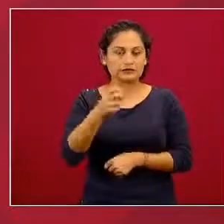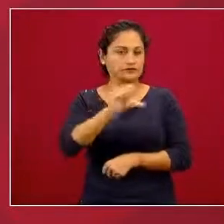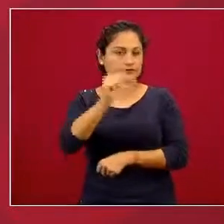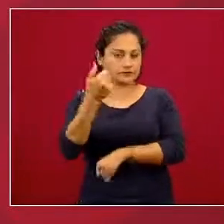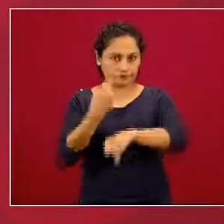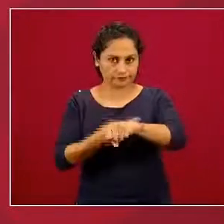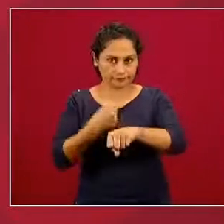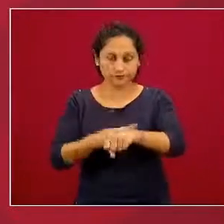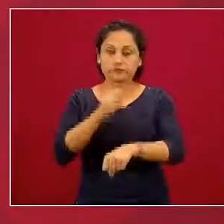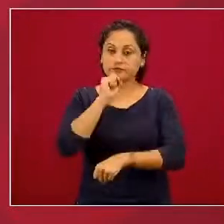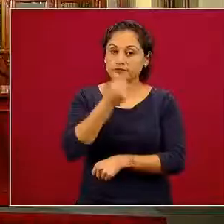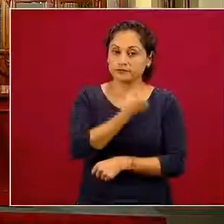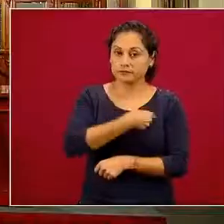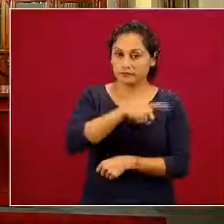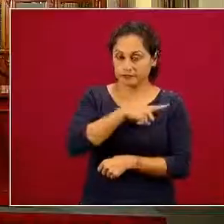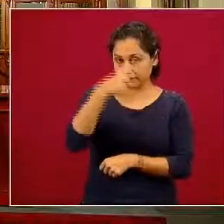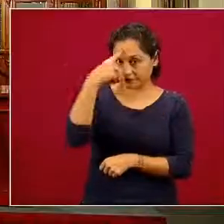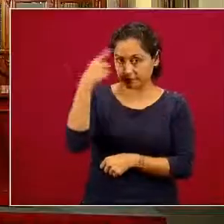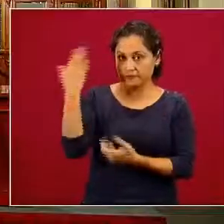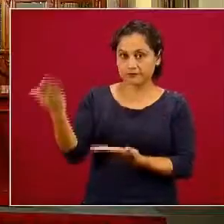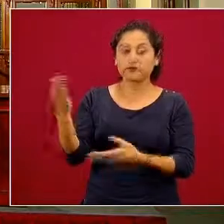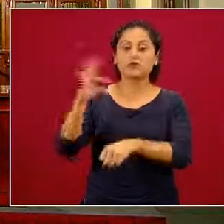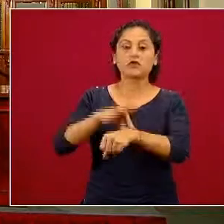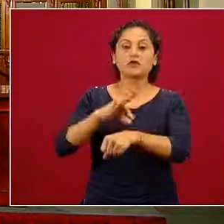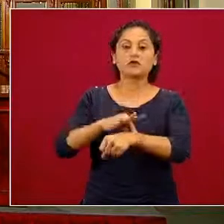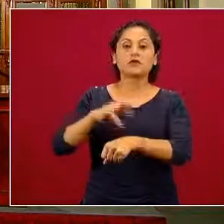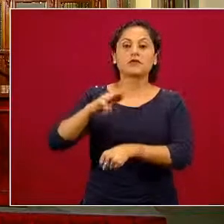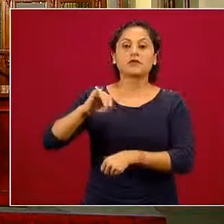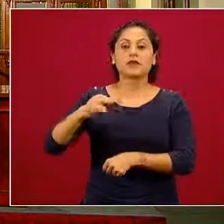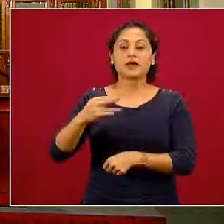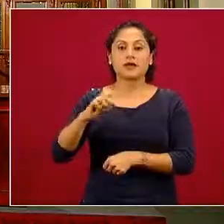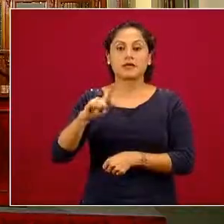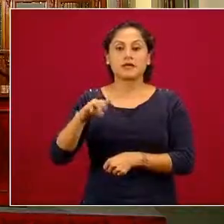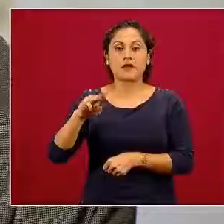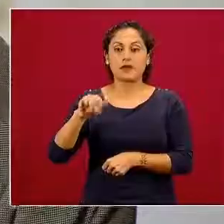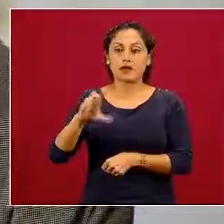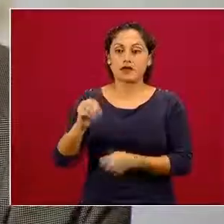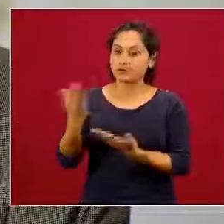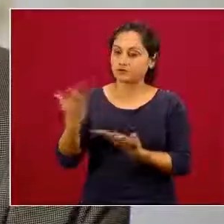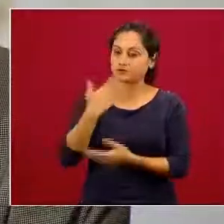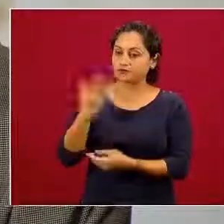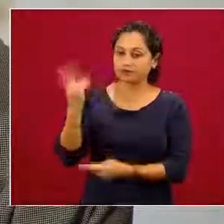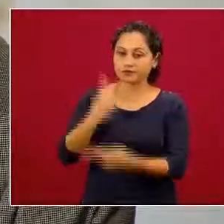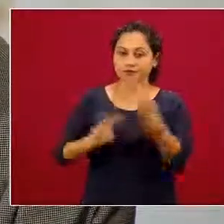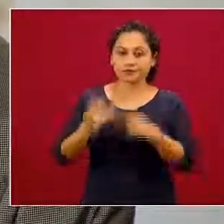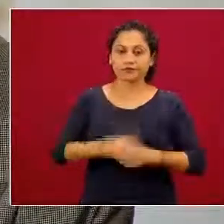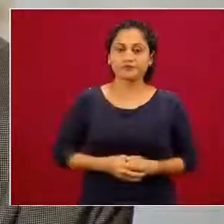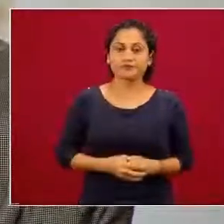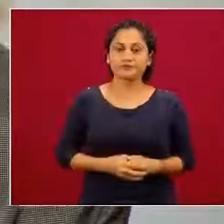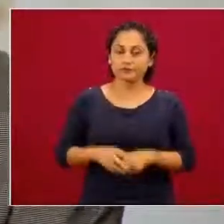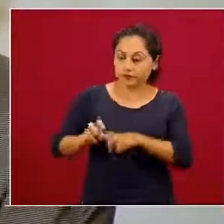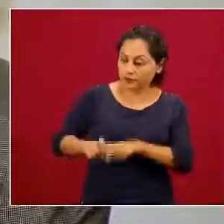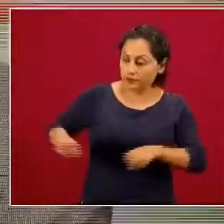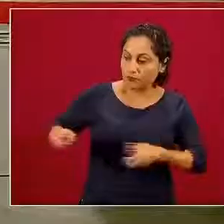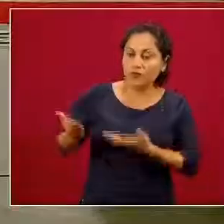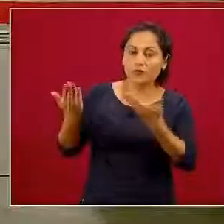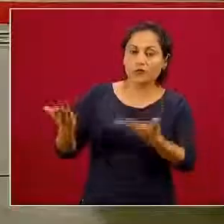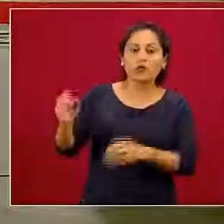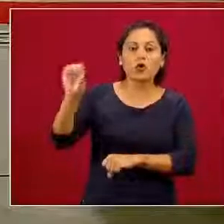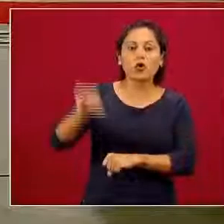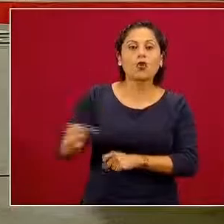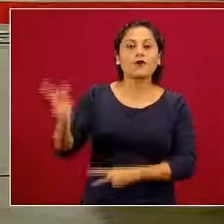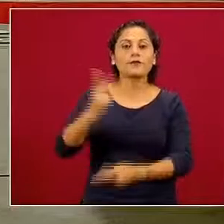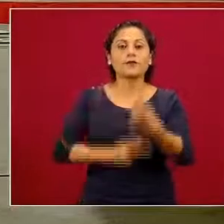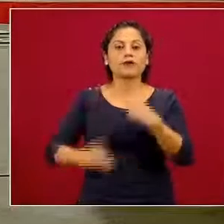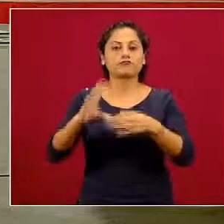nuestro muy respetado doctor Miguel Malo. Bienvenido, Miguel. Entonces, ellos hoy tendrán el